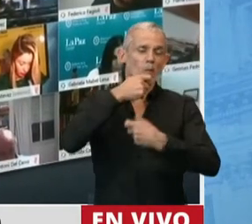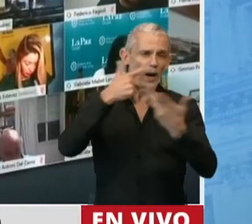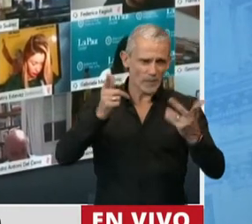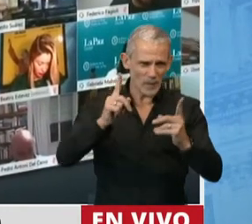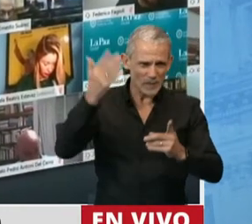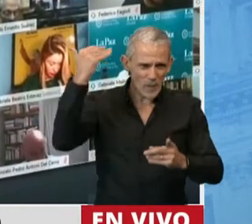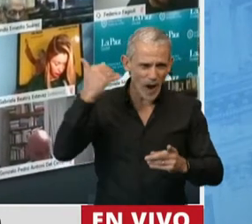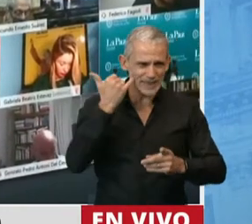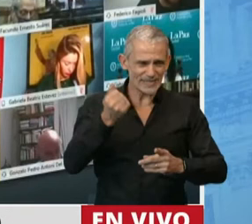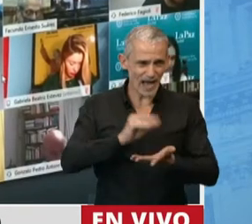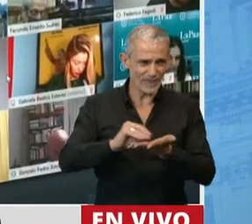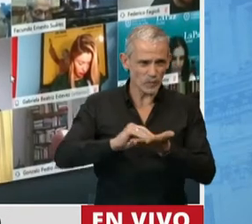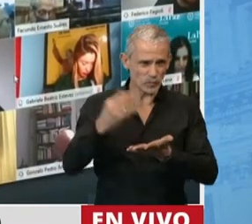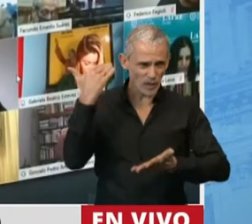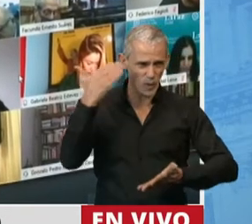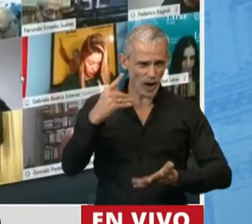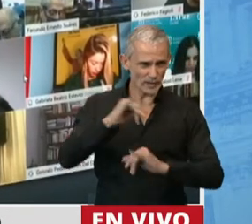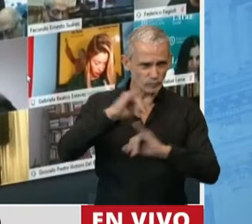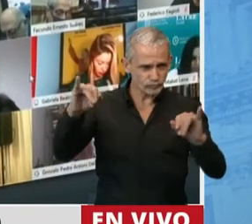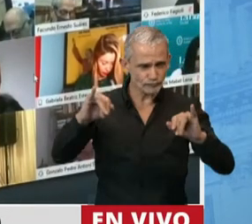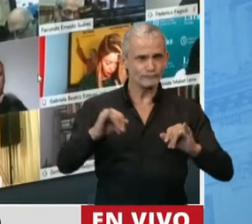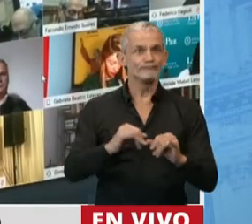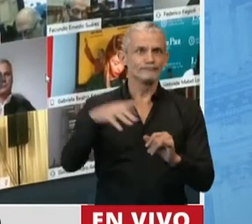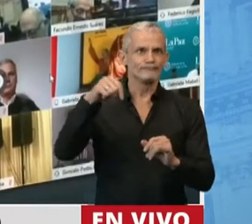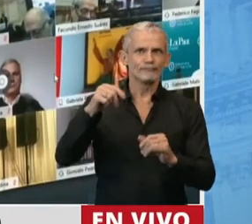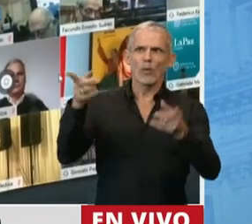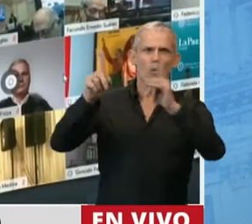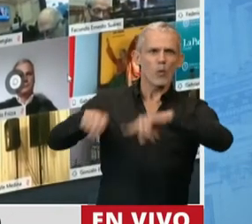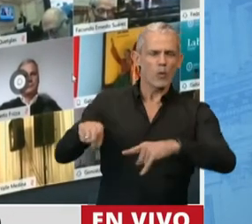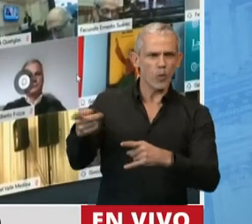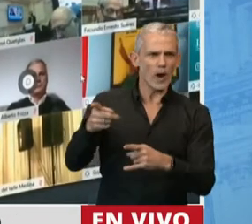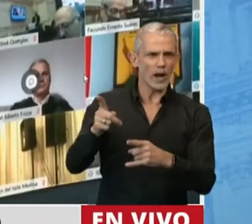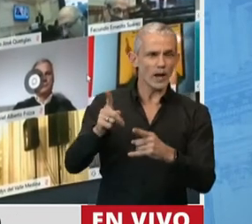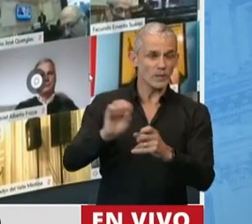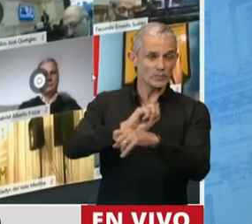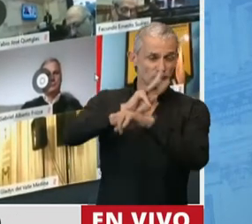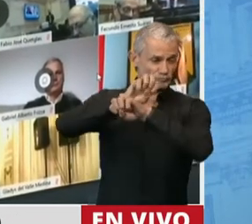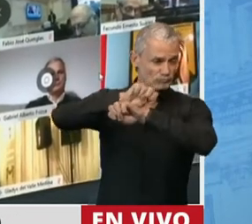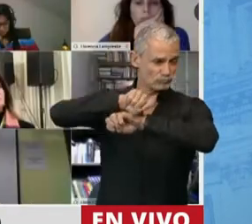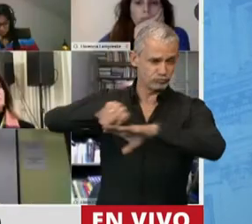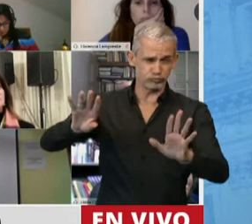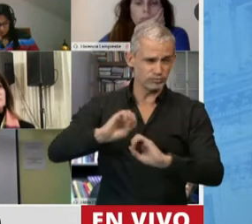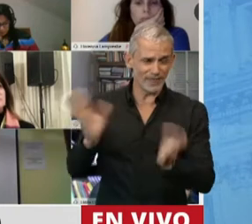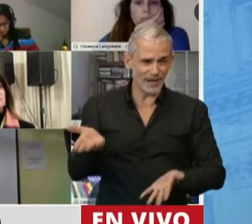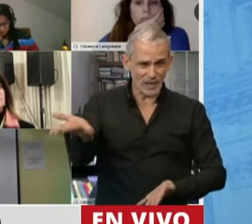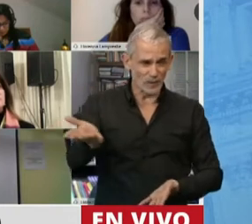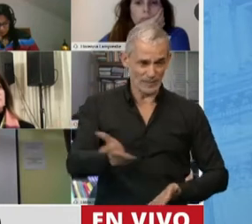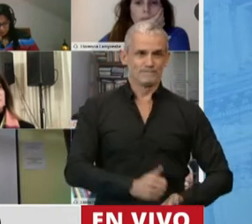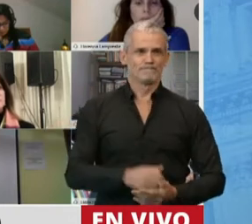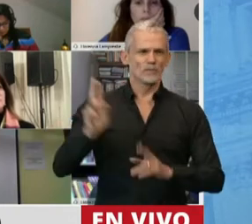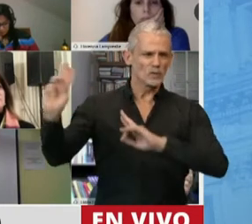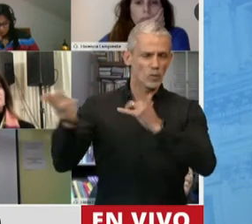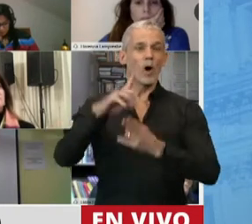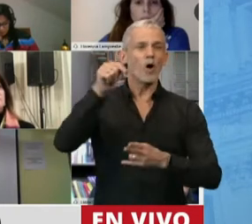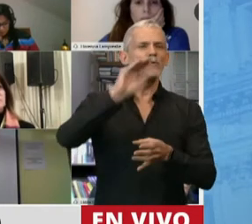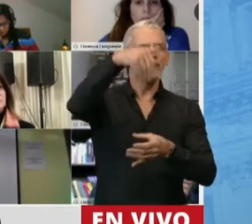mencionado por diputados preopinantes, está teniendo resultados catastróficos. Hoy hemos tenido, hoy